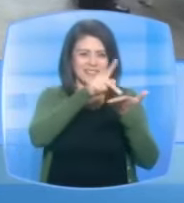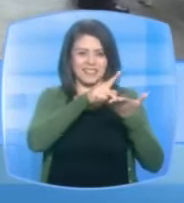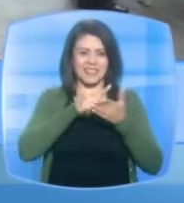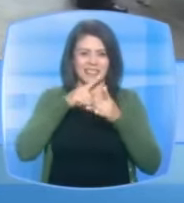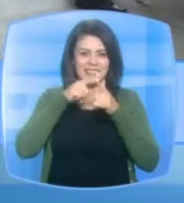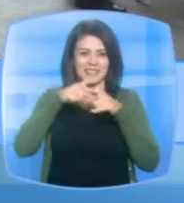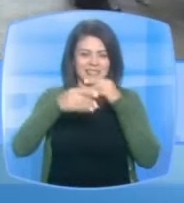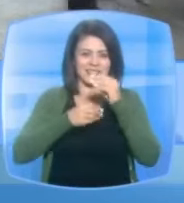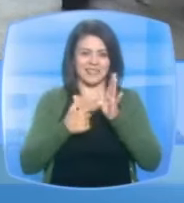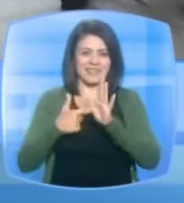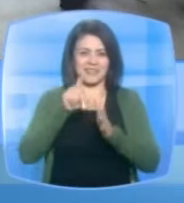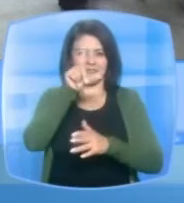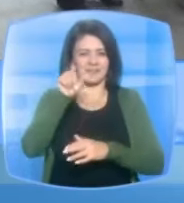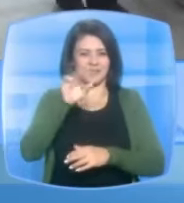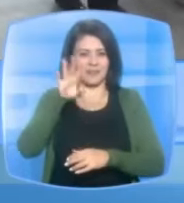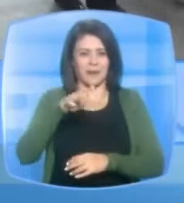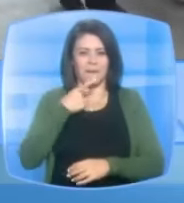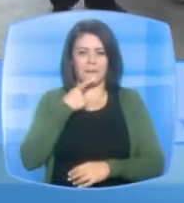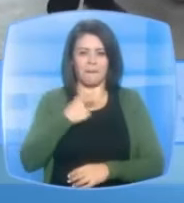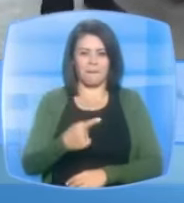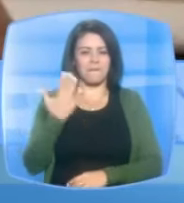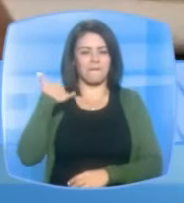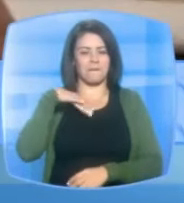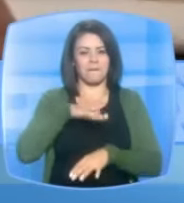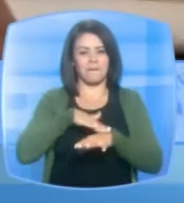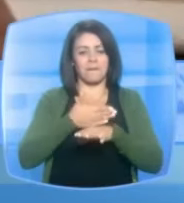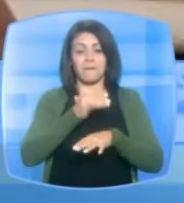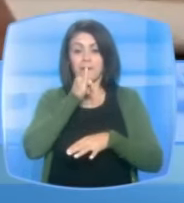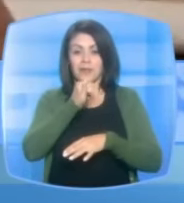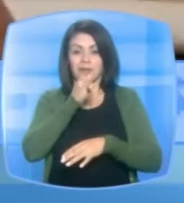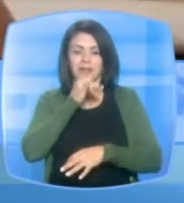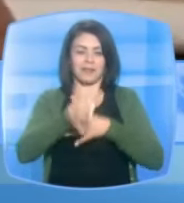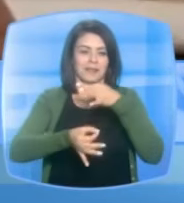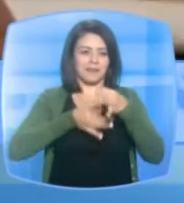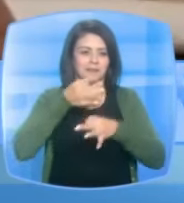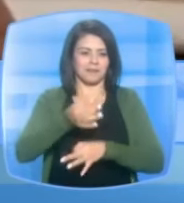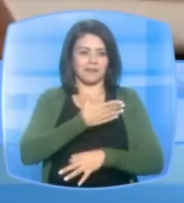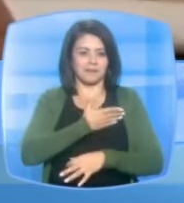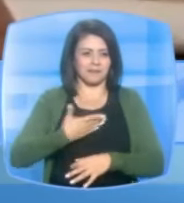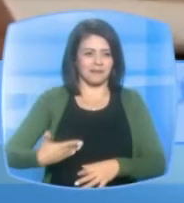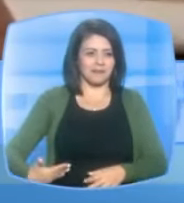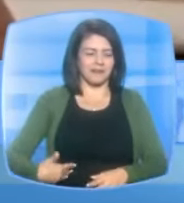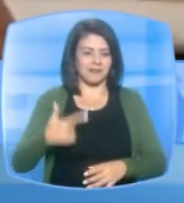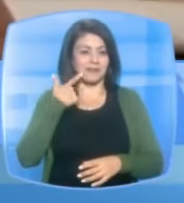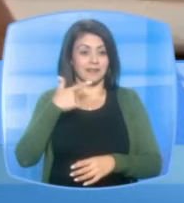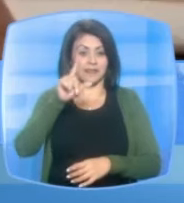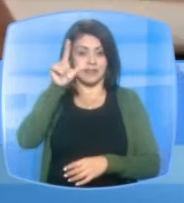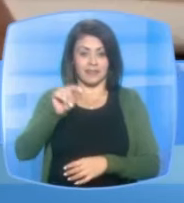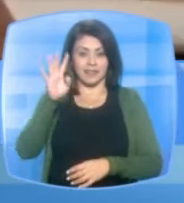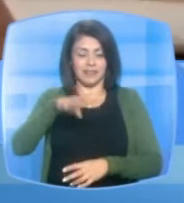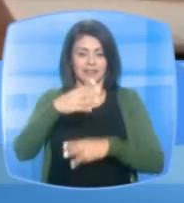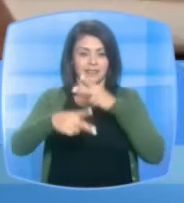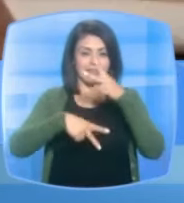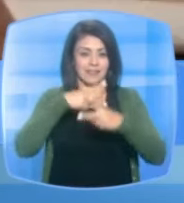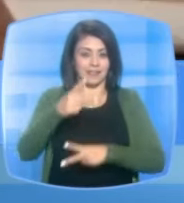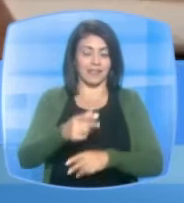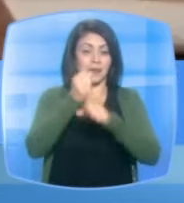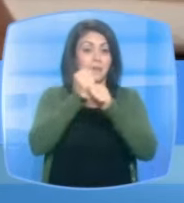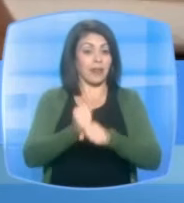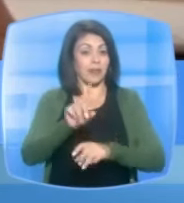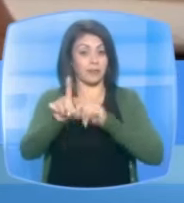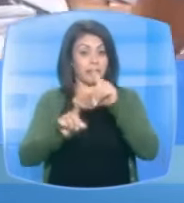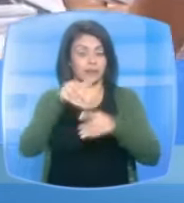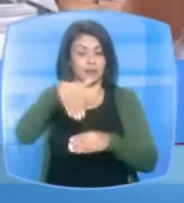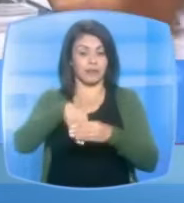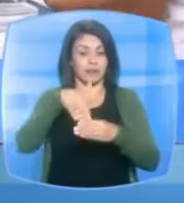en el referéndum sobre el exequivo. Señaló que a pesar de las declaraciones del presidente de Guyana criticando el proceso, espera que la